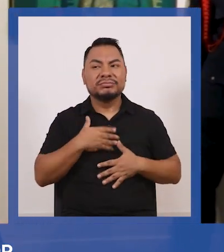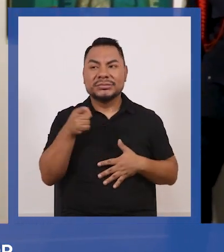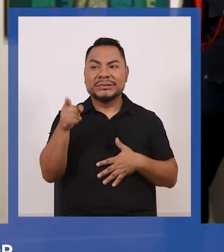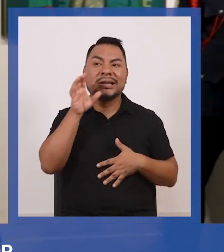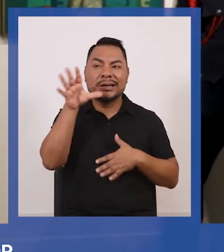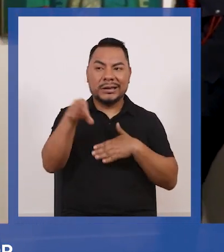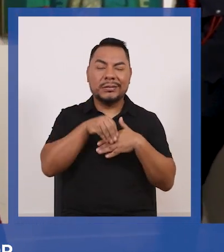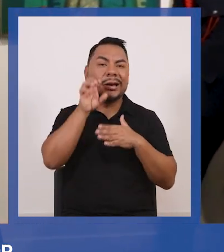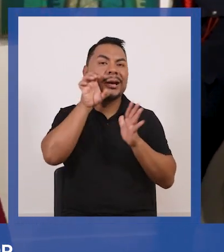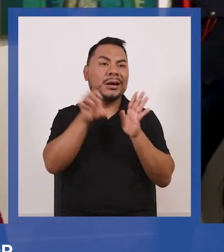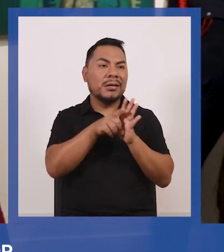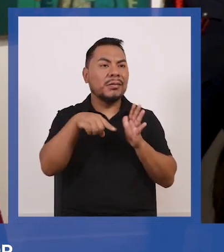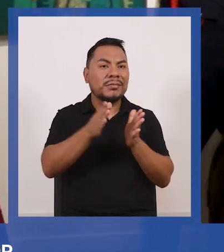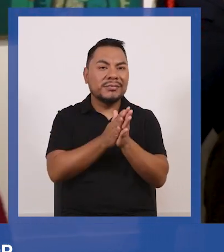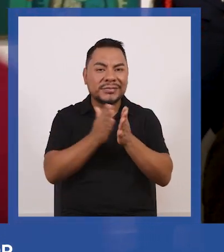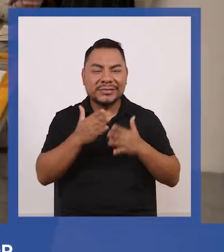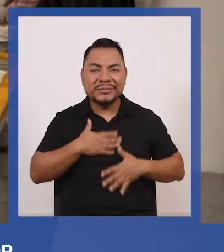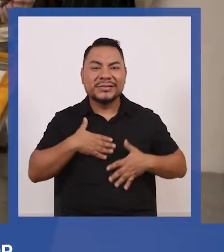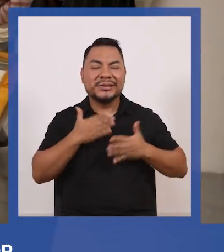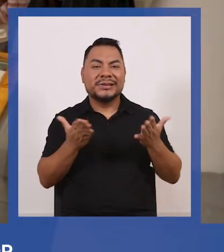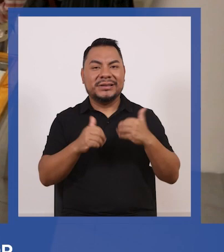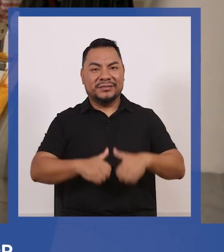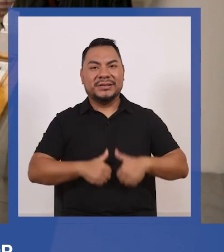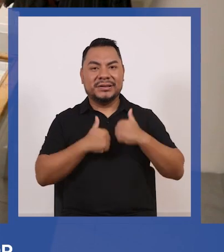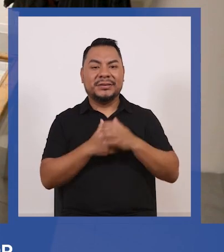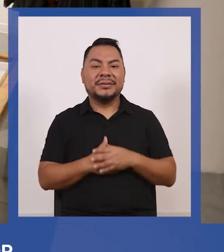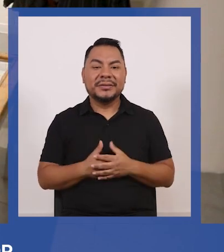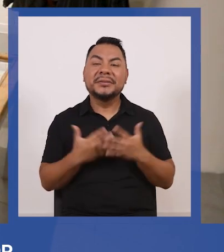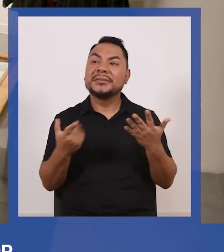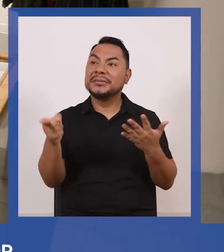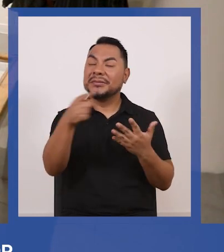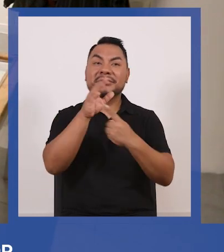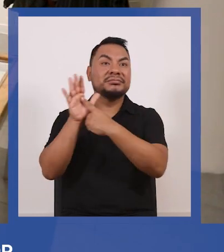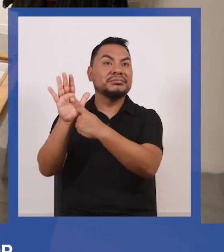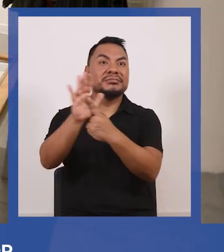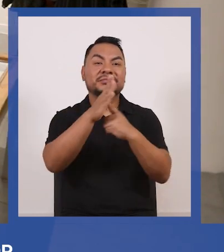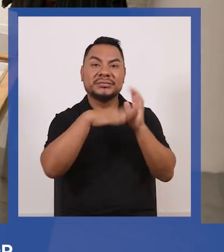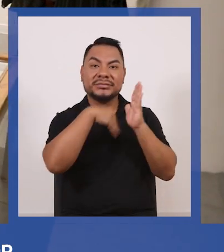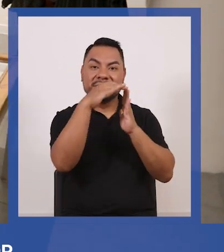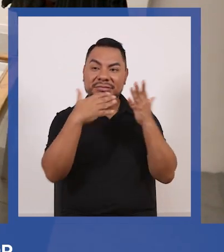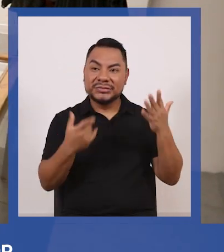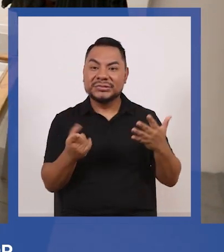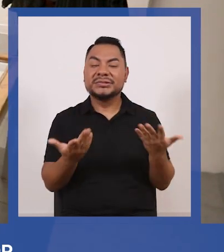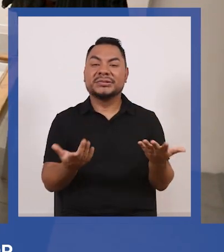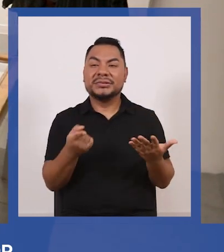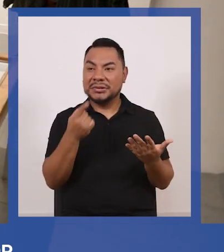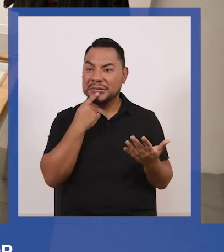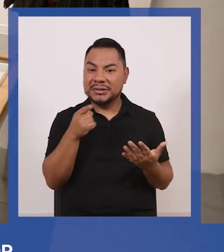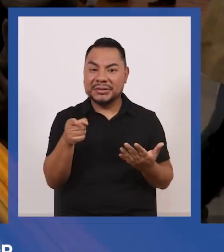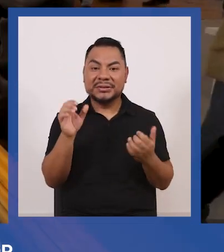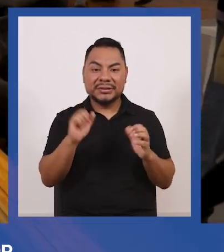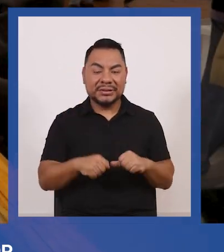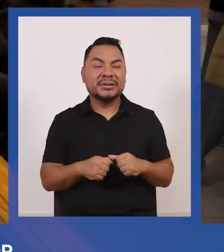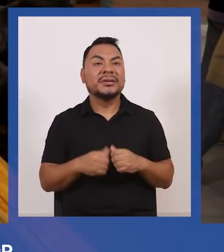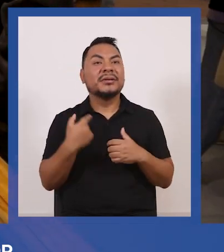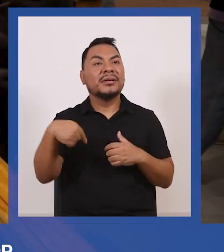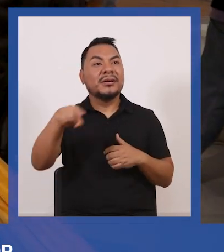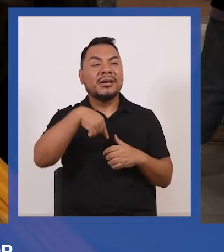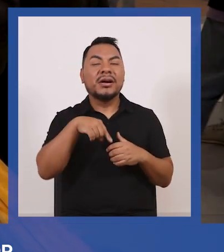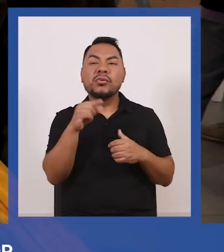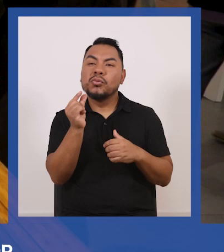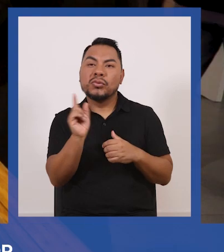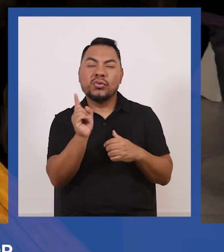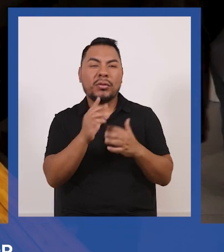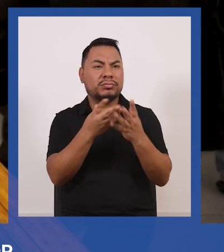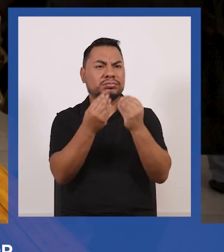ejemplos para motivarnos en la vida ¿qué tal tener esta exposición como usted decía no es una serie sino es